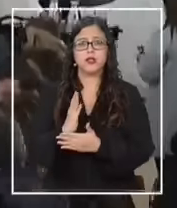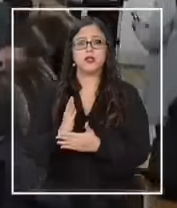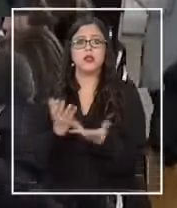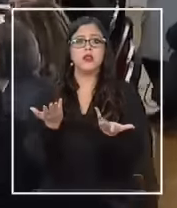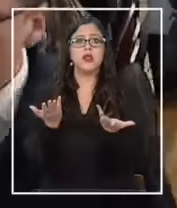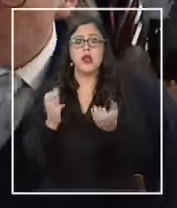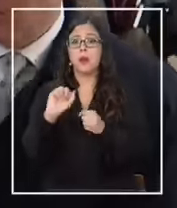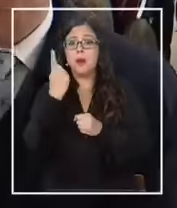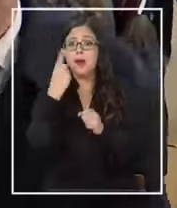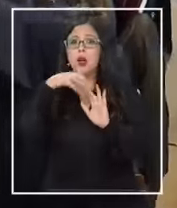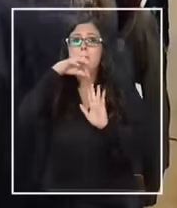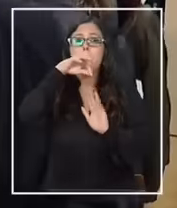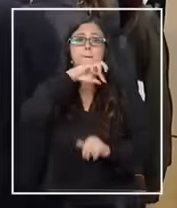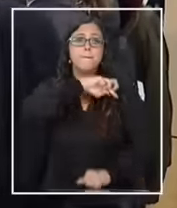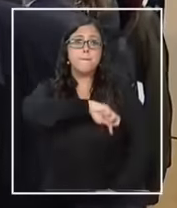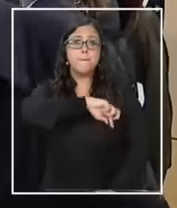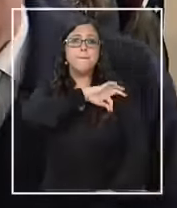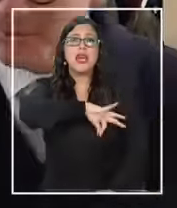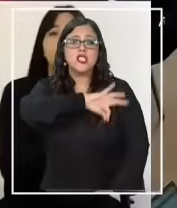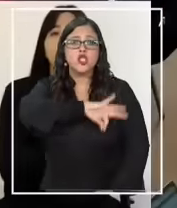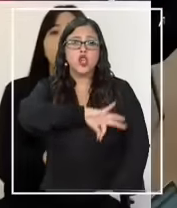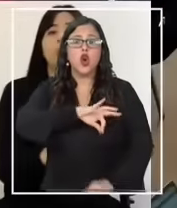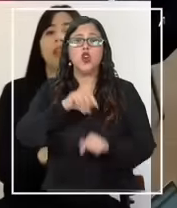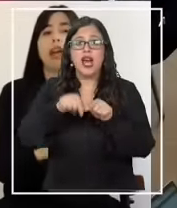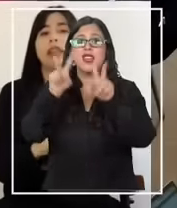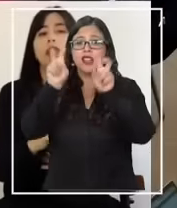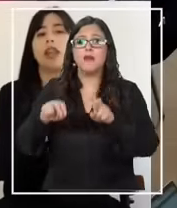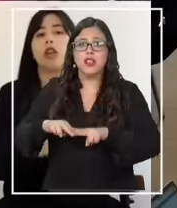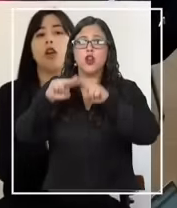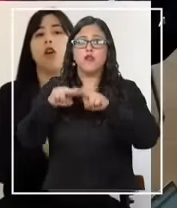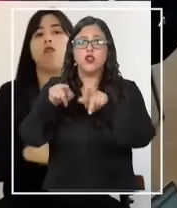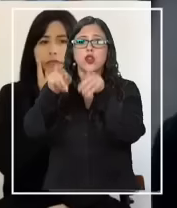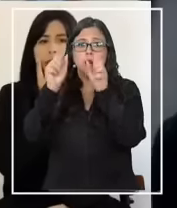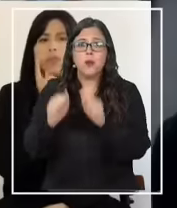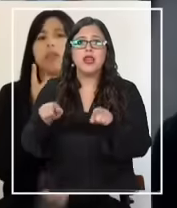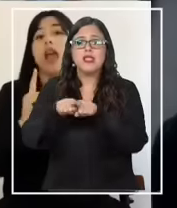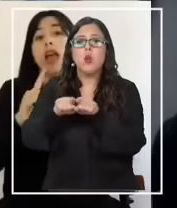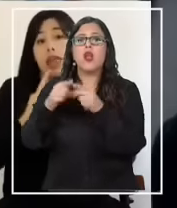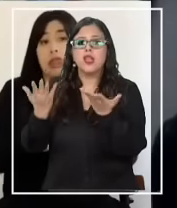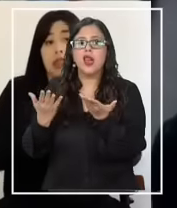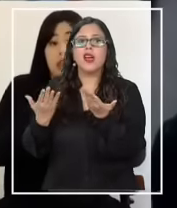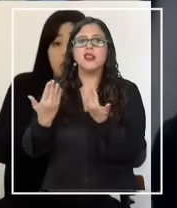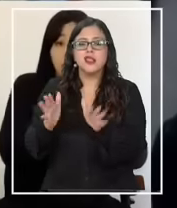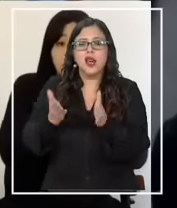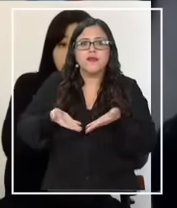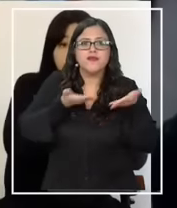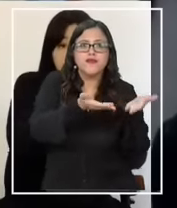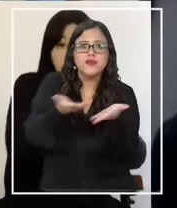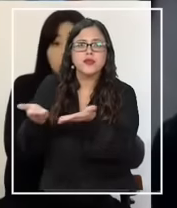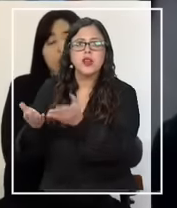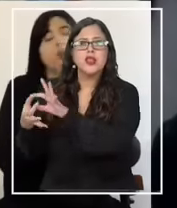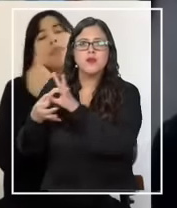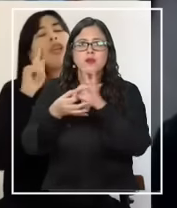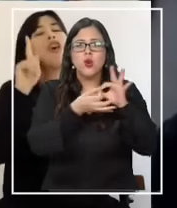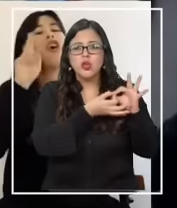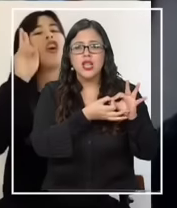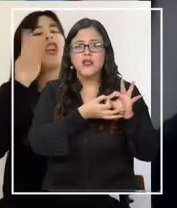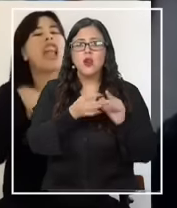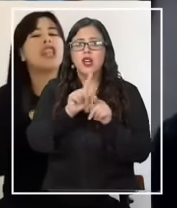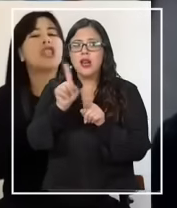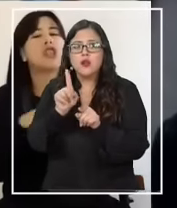Primero fue pensiones. Garantizar la propiedad de los fondos y que estos puedan ser heredables. ¿Cuáles fueron las razones que se dieron para no